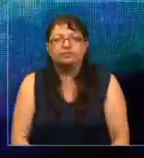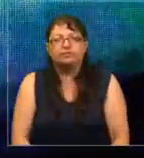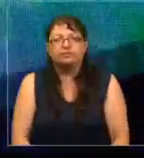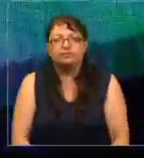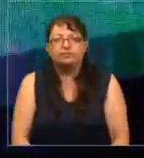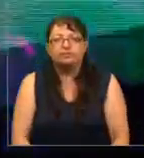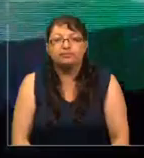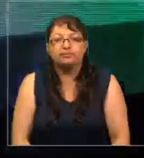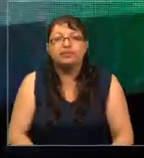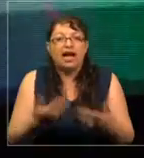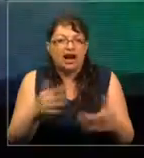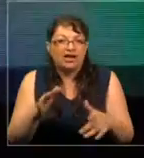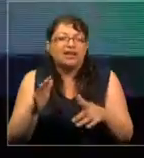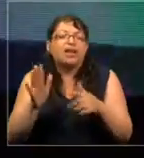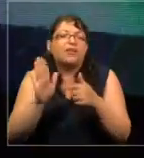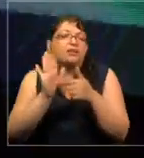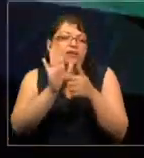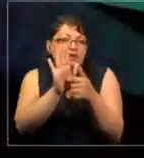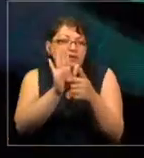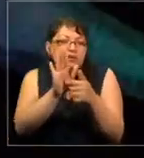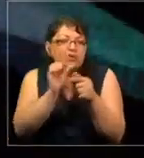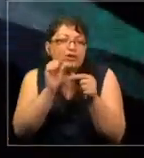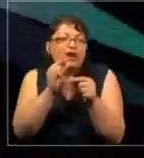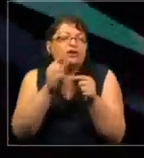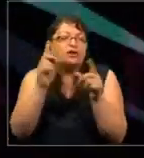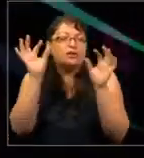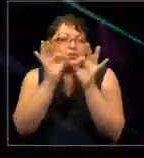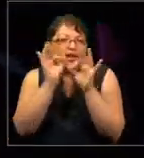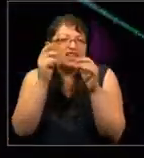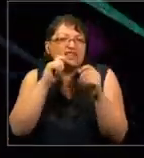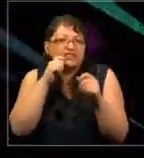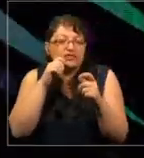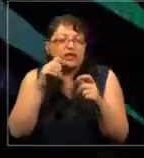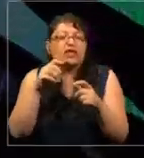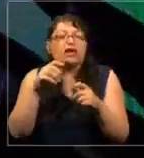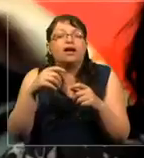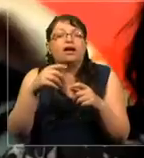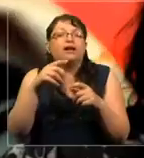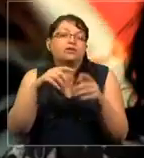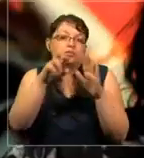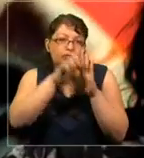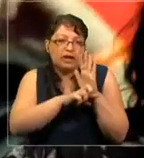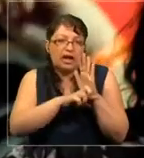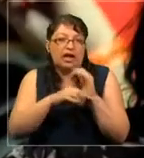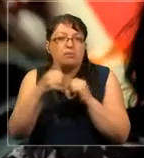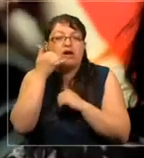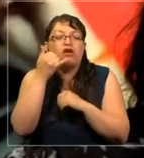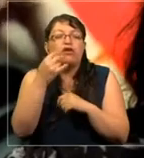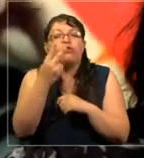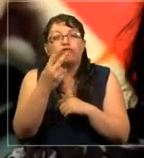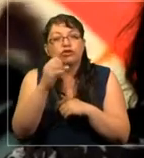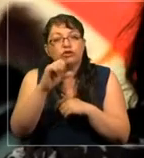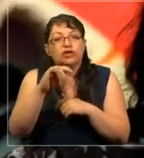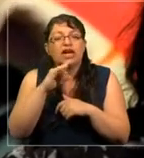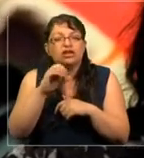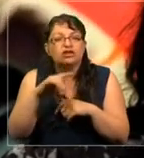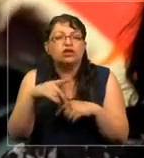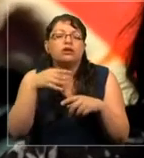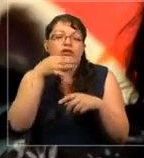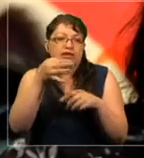Ahora que ya les di un poquitito una introducción de Fund2Action y lo que nosotros hacemos, les quiero hablar de tres tendencias que